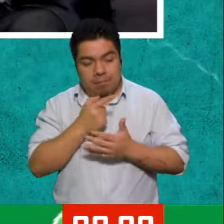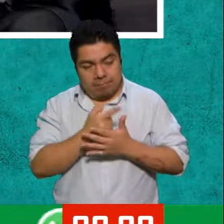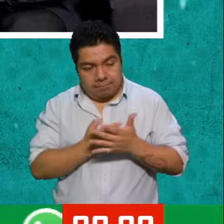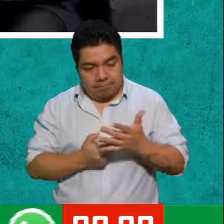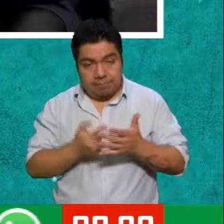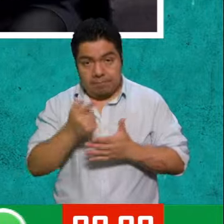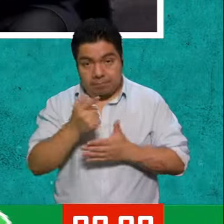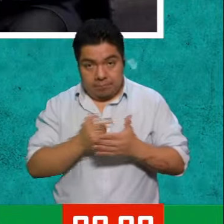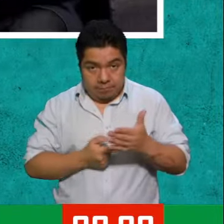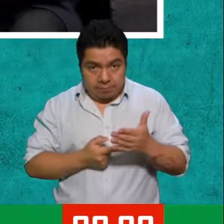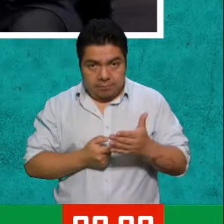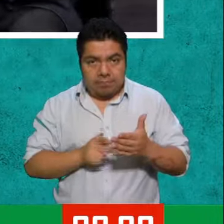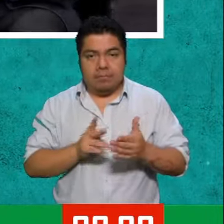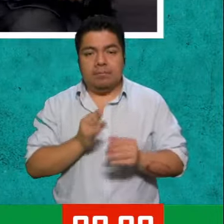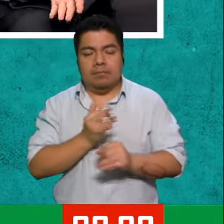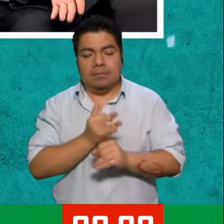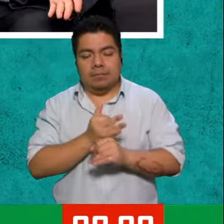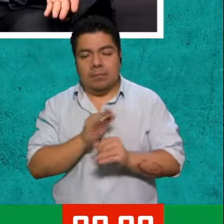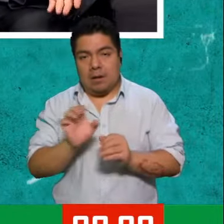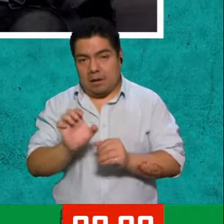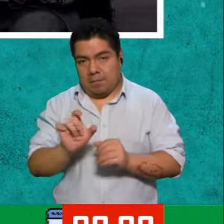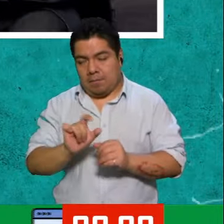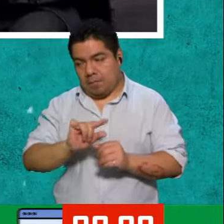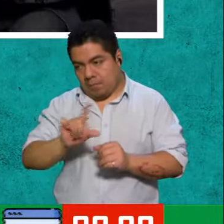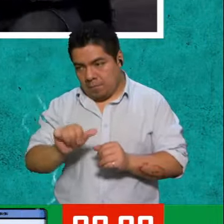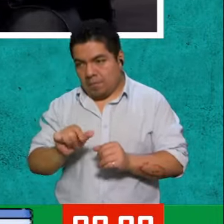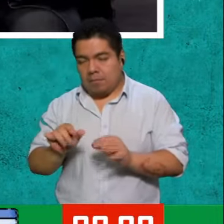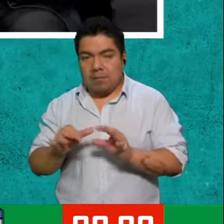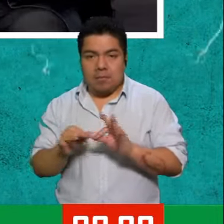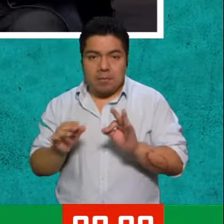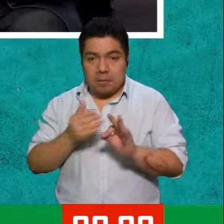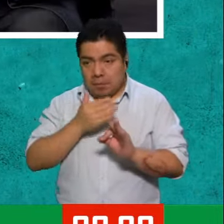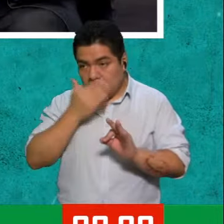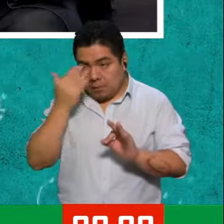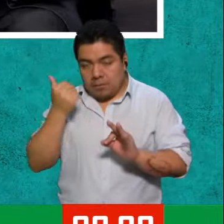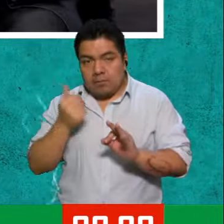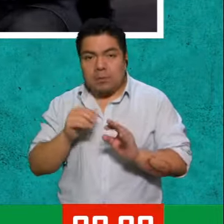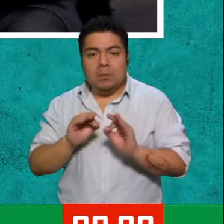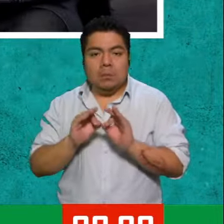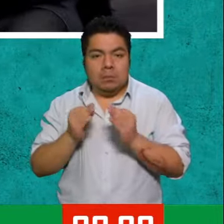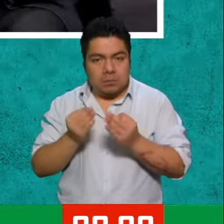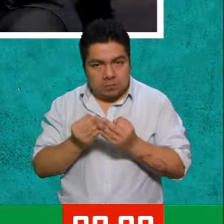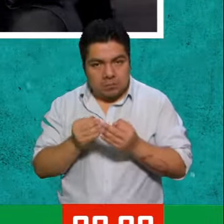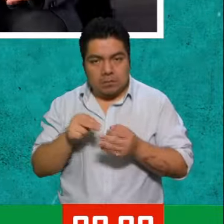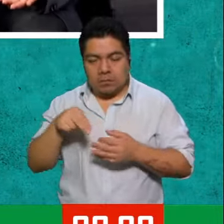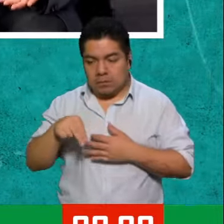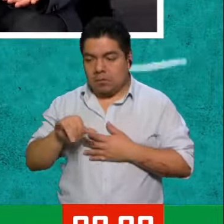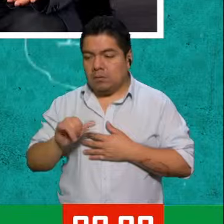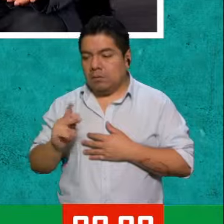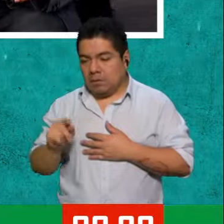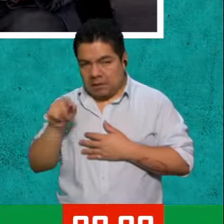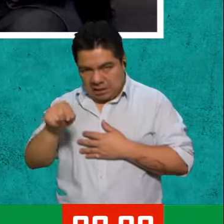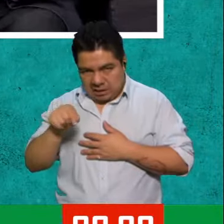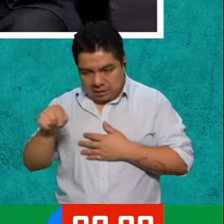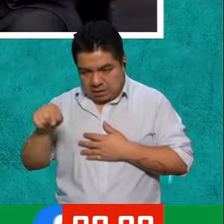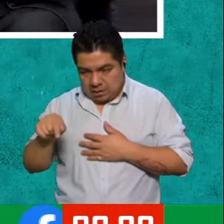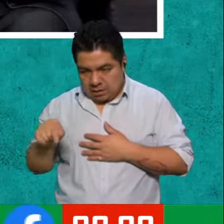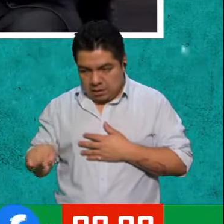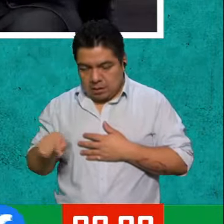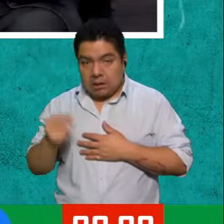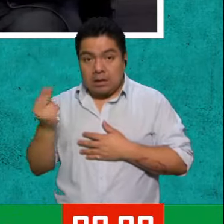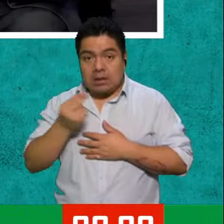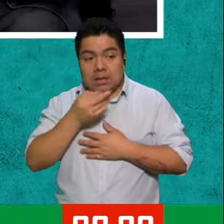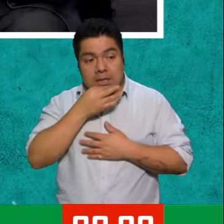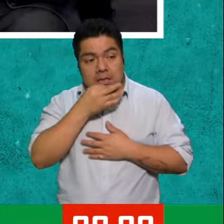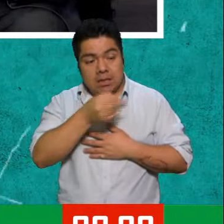otro es que cuando no se sabe o no se tiene forma del NIP o de cómo retirar esos fondos, sí se tiene que